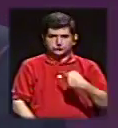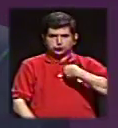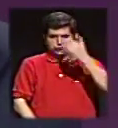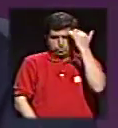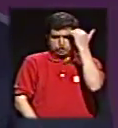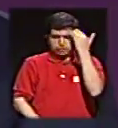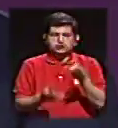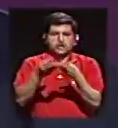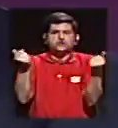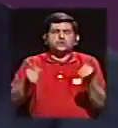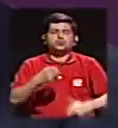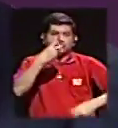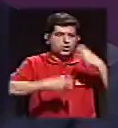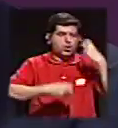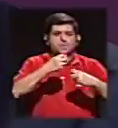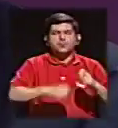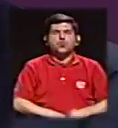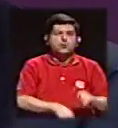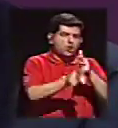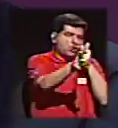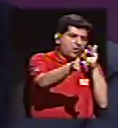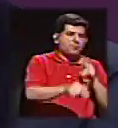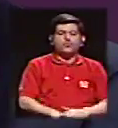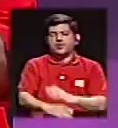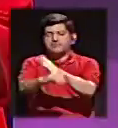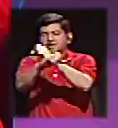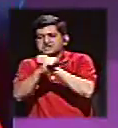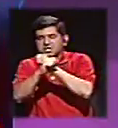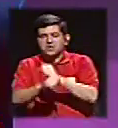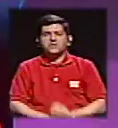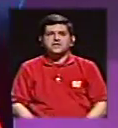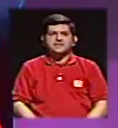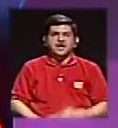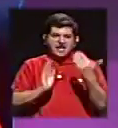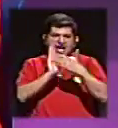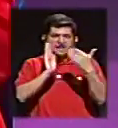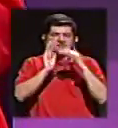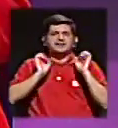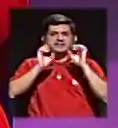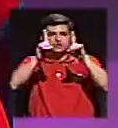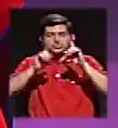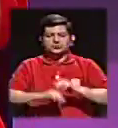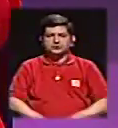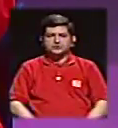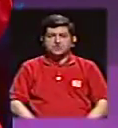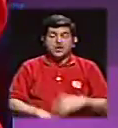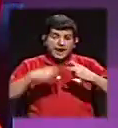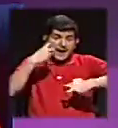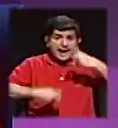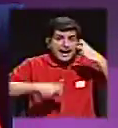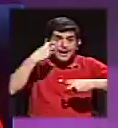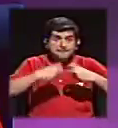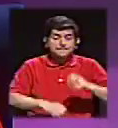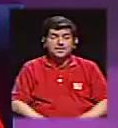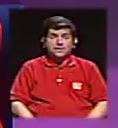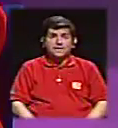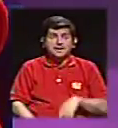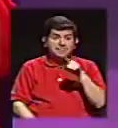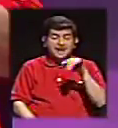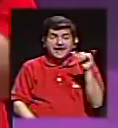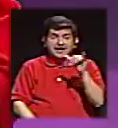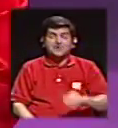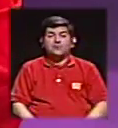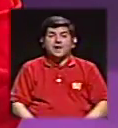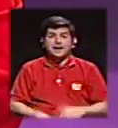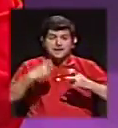yo sé cómo voy a solucionar el problema del tránsito, el problema de la seguridad, el problema del deterioro en nuestra educación, el problema, así, la bomba de